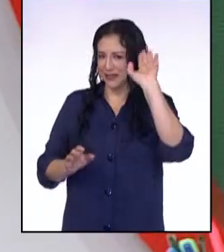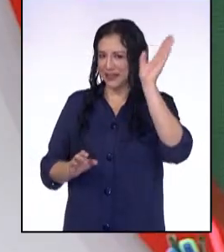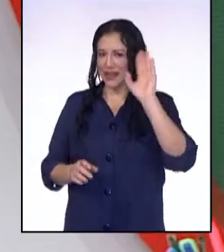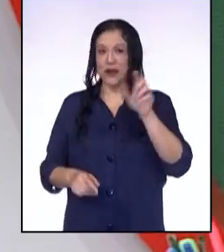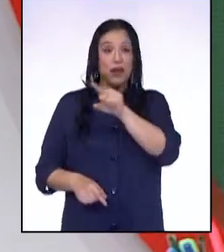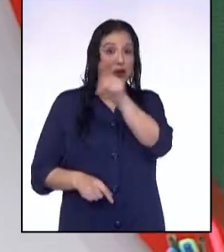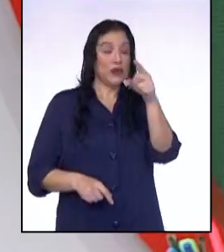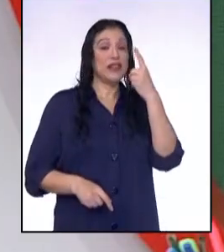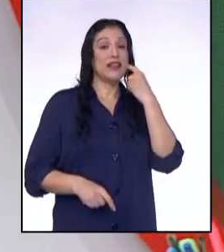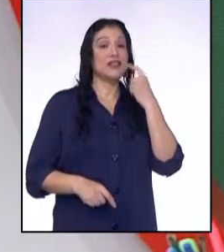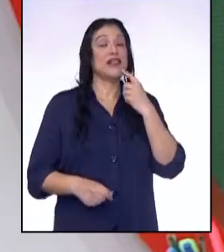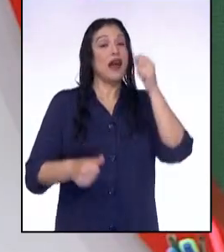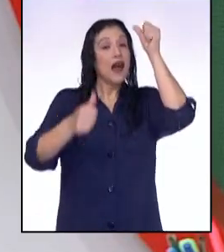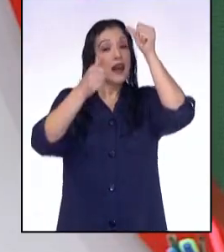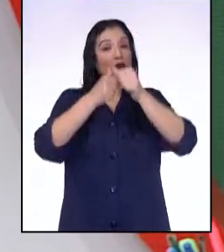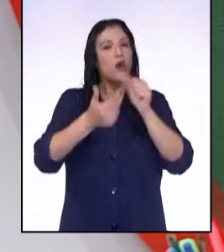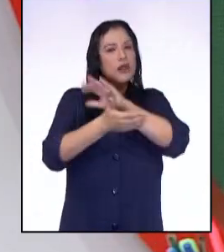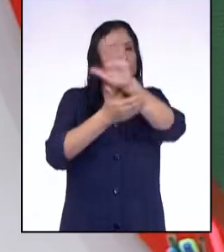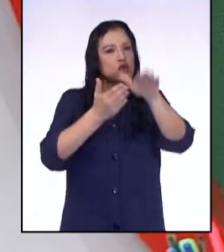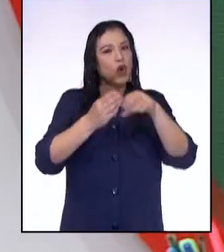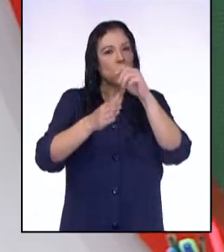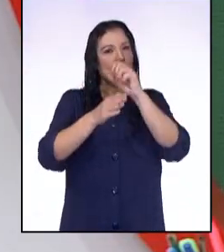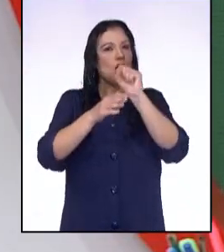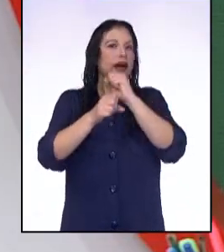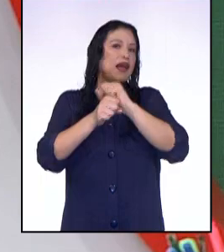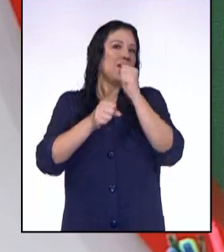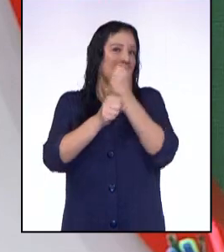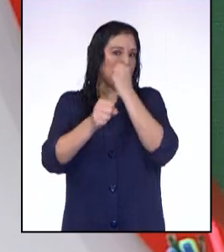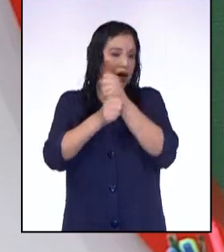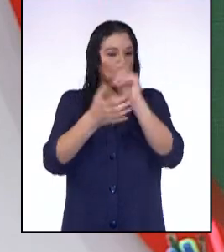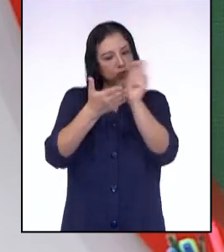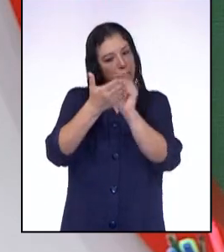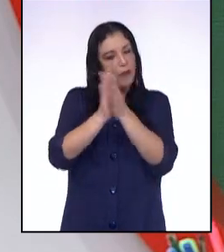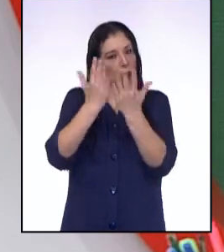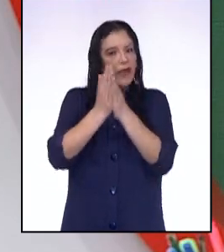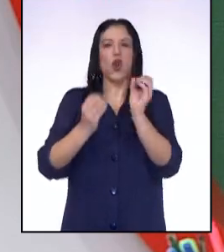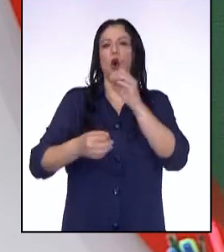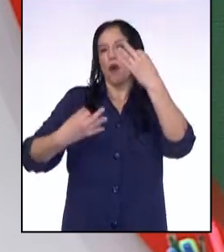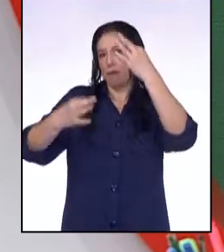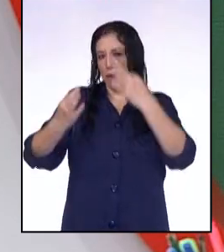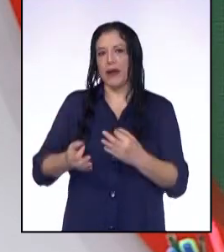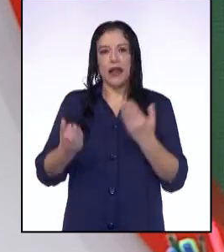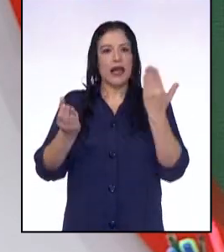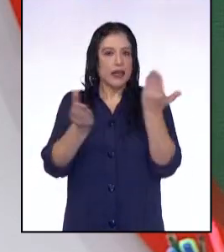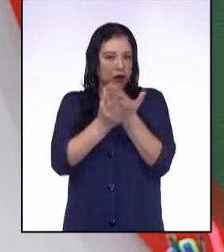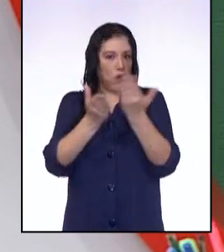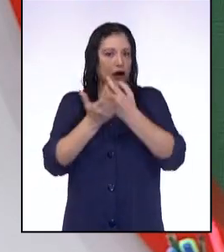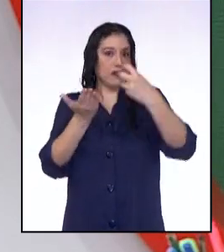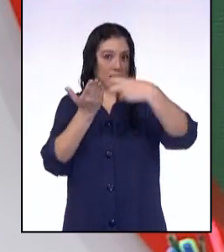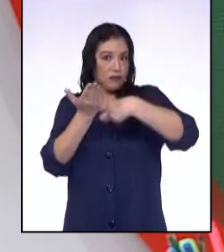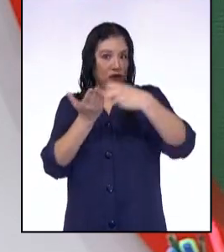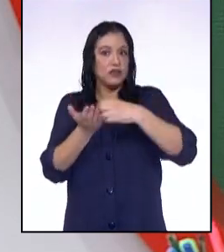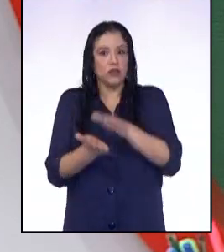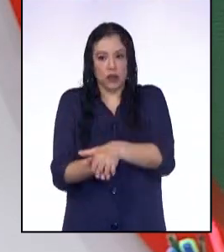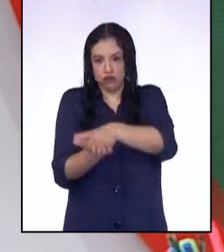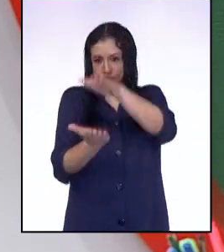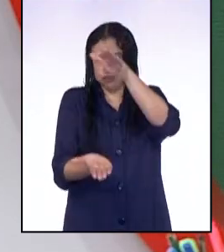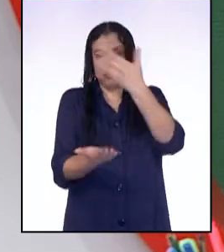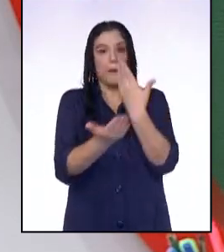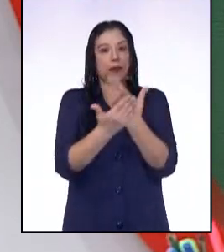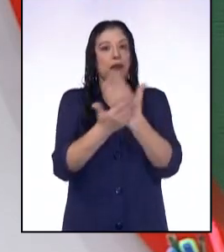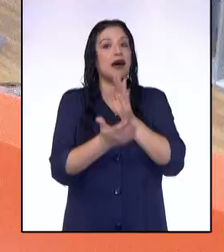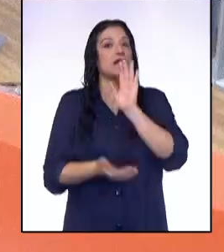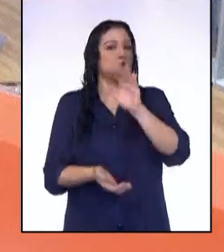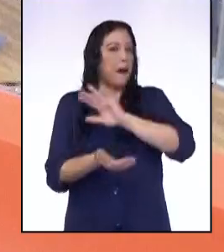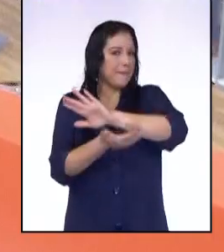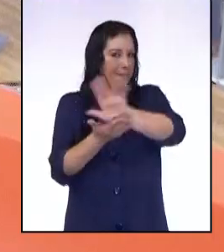Chicas y chicos, recuerden registrar su trabajo en su cuaderno o donde hagan todos sus apuntes. Y guárdala en el portafolio donde archivan las evidencias de